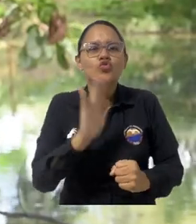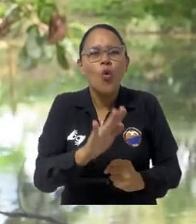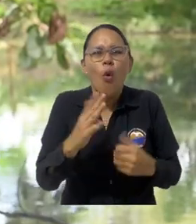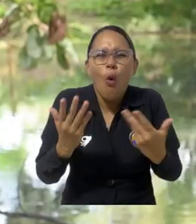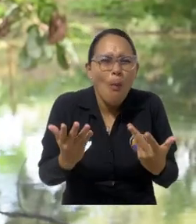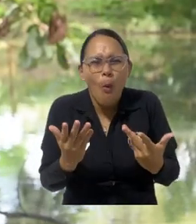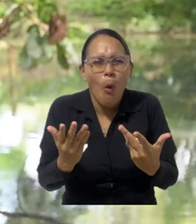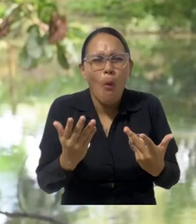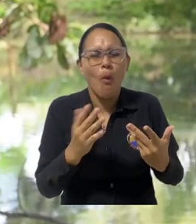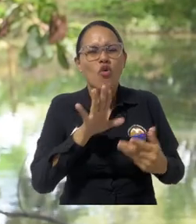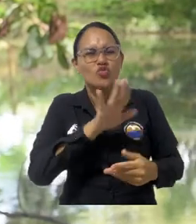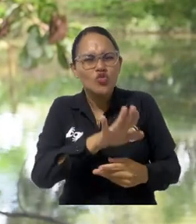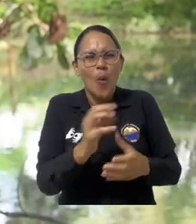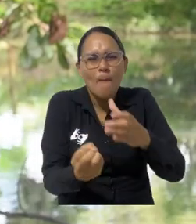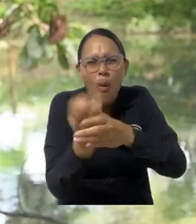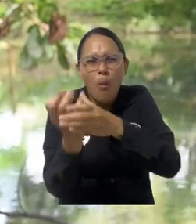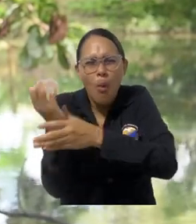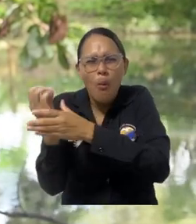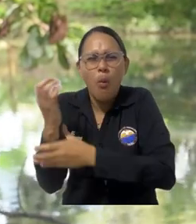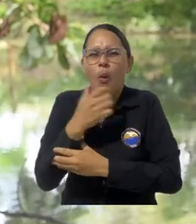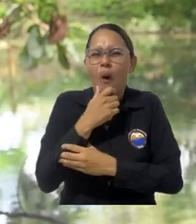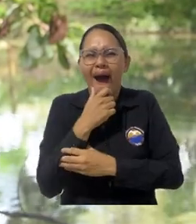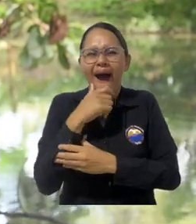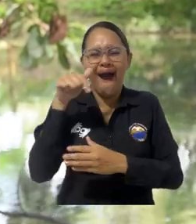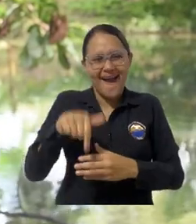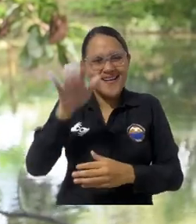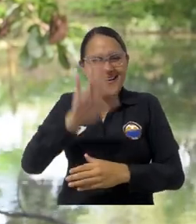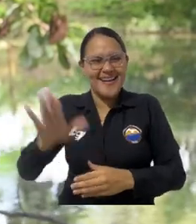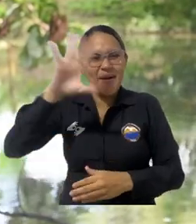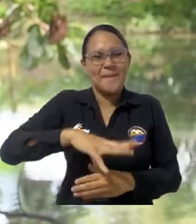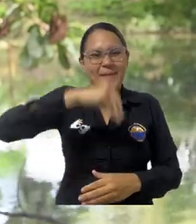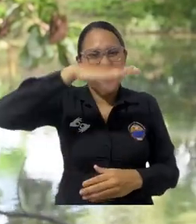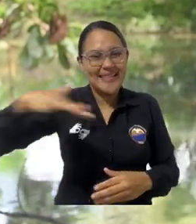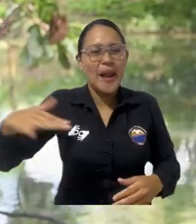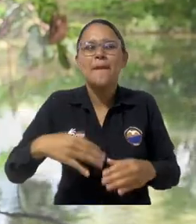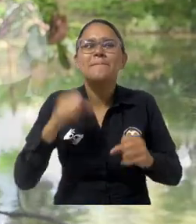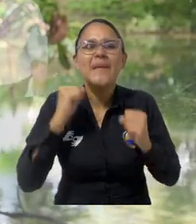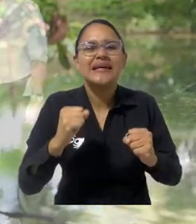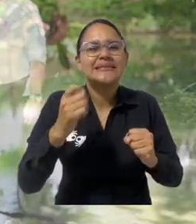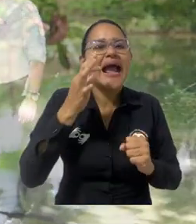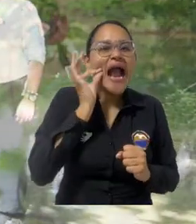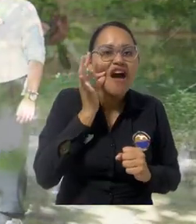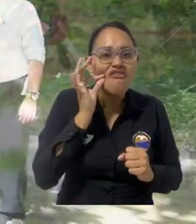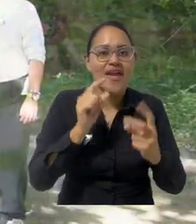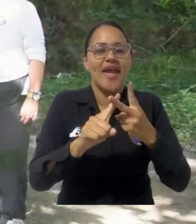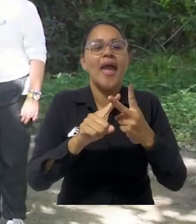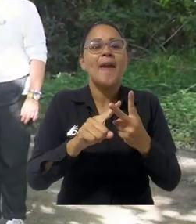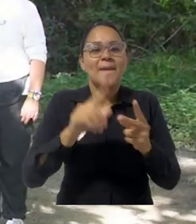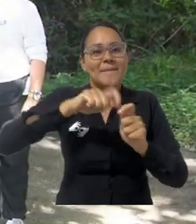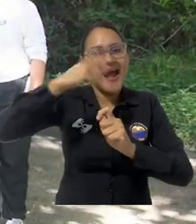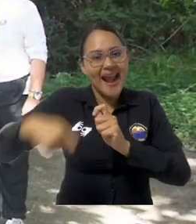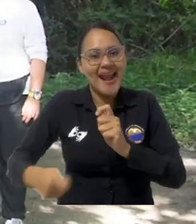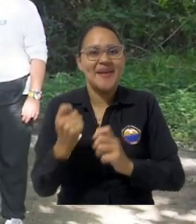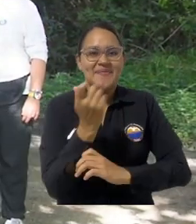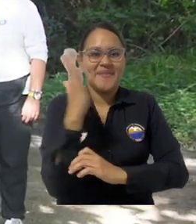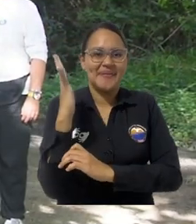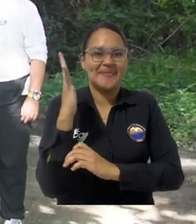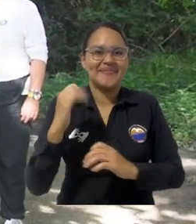de fortalecimiento, de monitoreo de los sectores productivos en la región que son principalmente café, banano y palma.